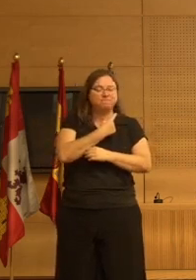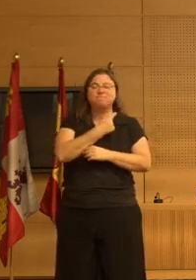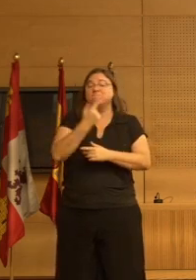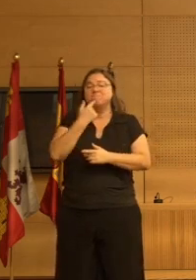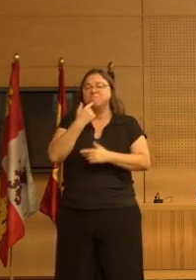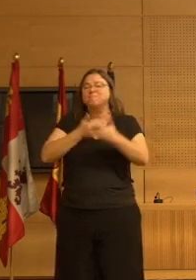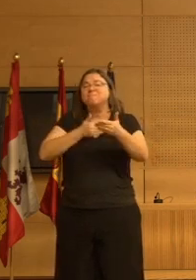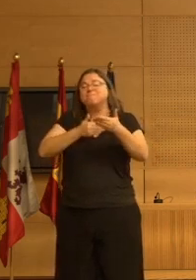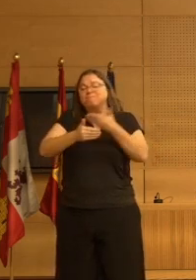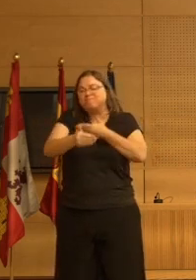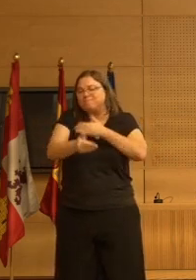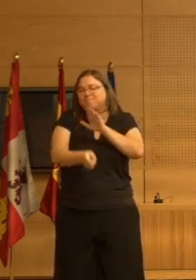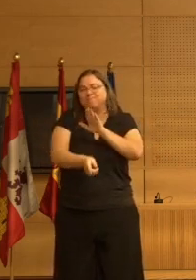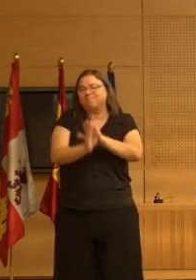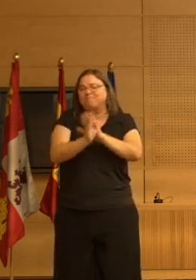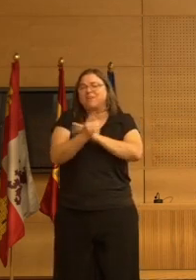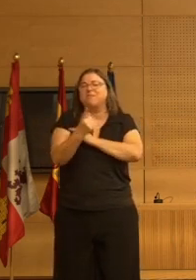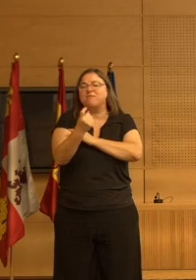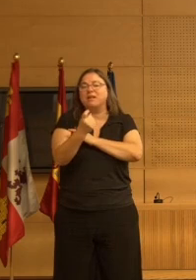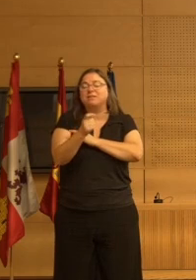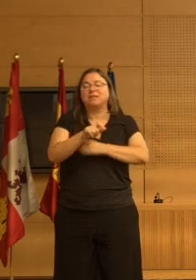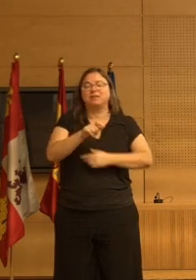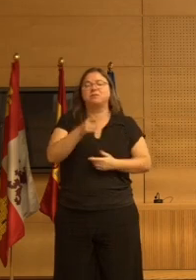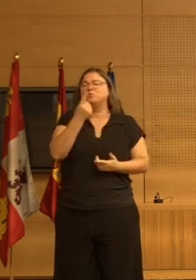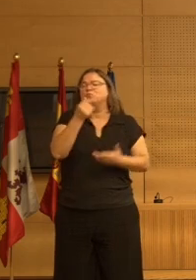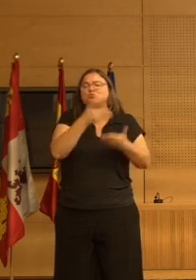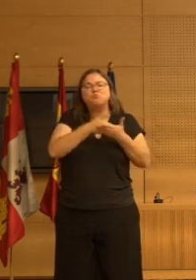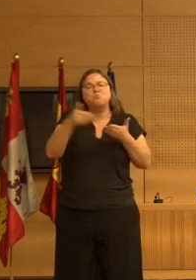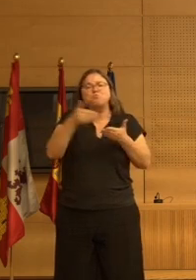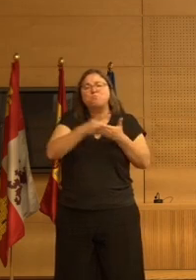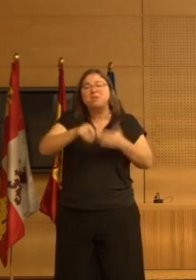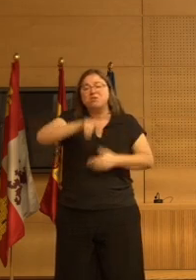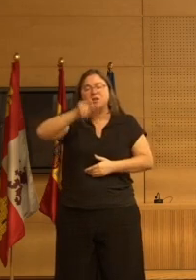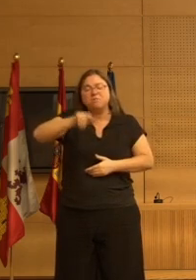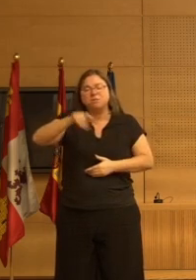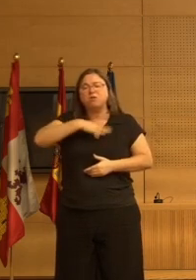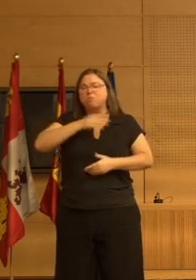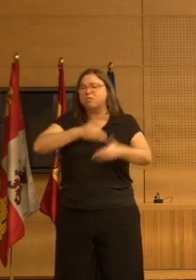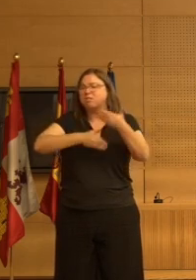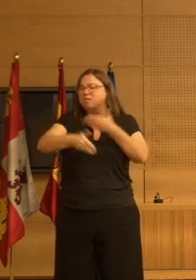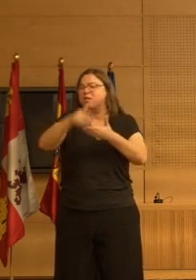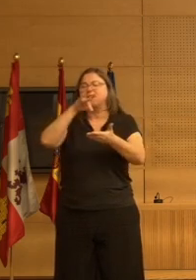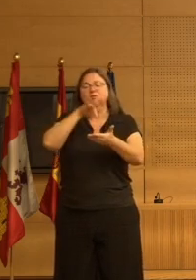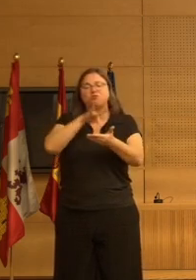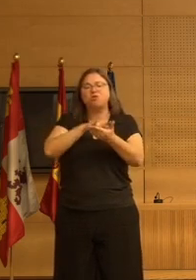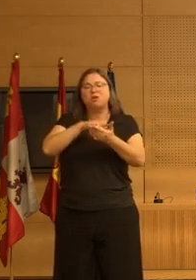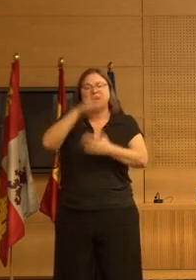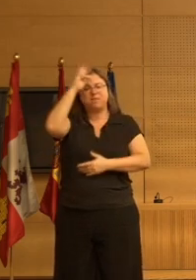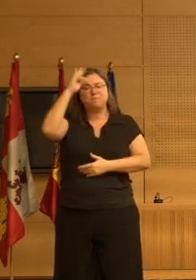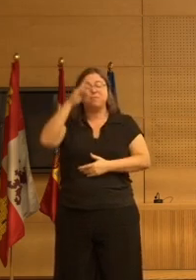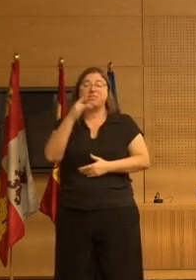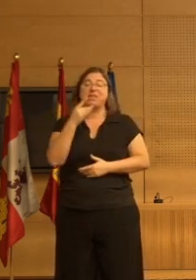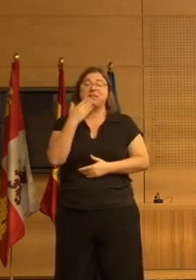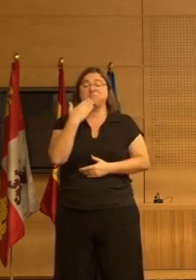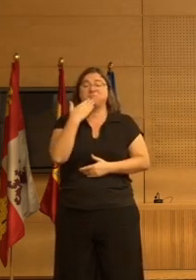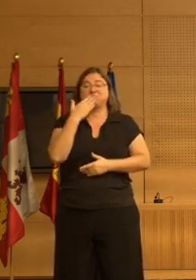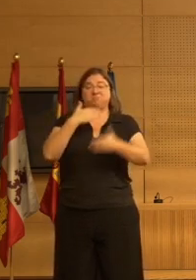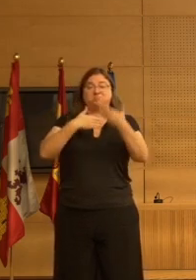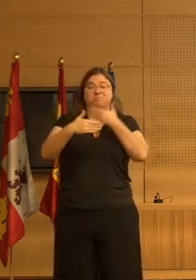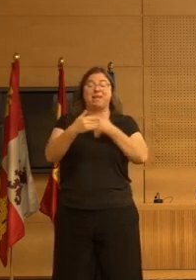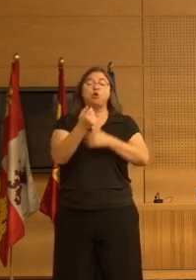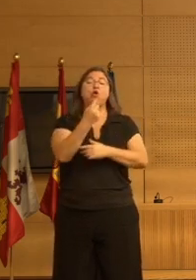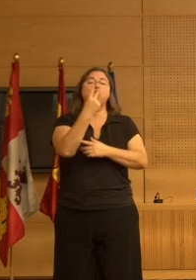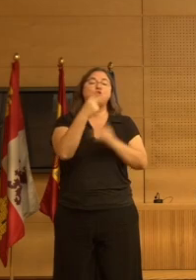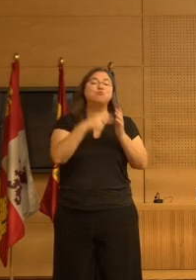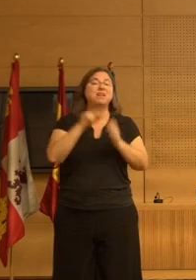todavía están lejos, 150 millones de personas sufrirán demencia en 2050 en todo el mundo. Uno de